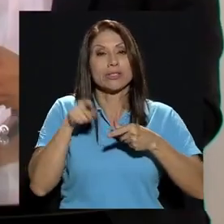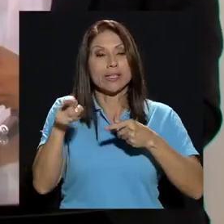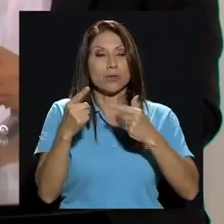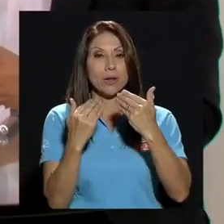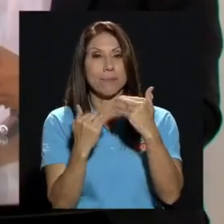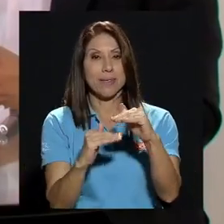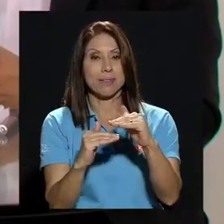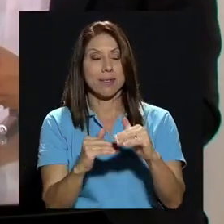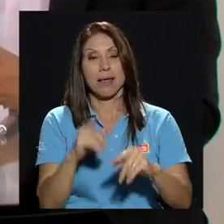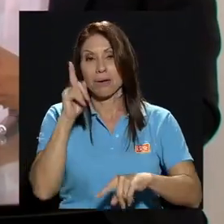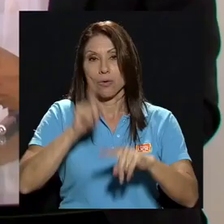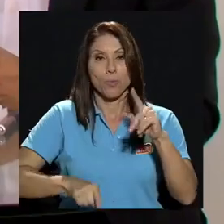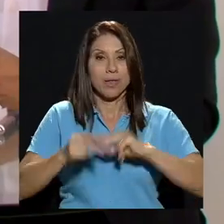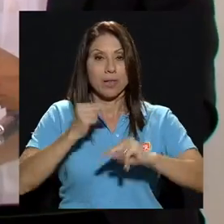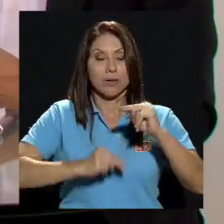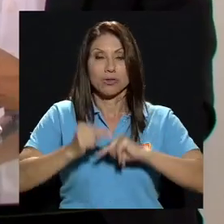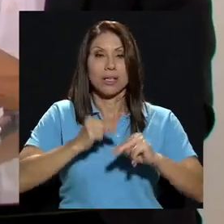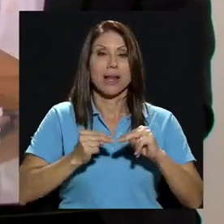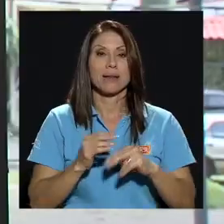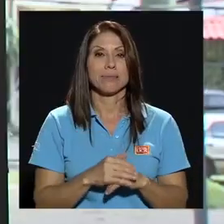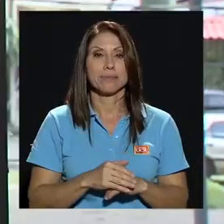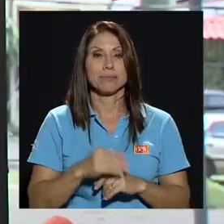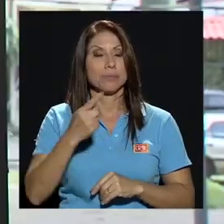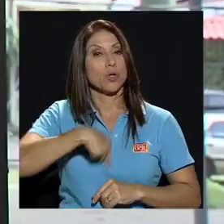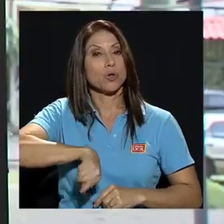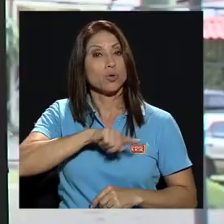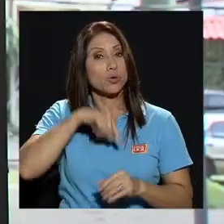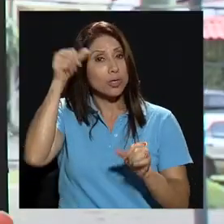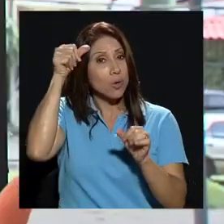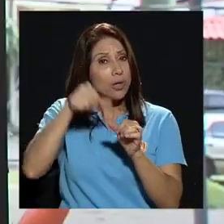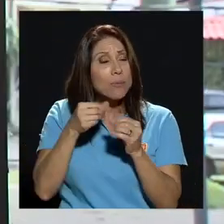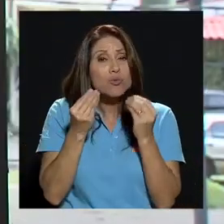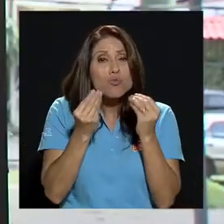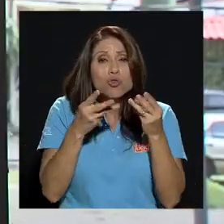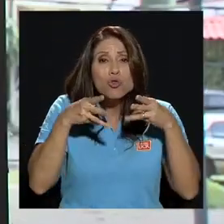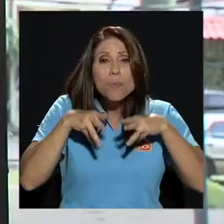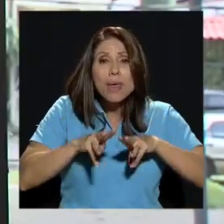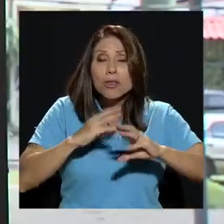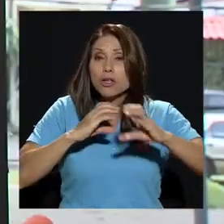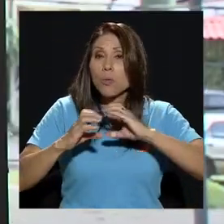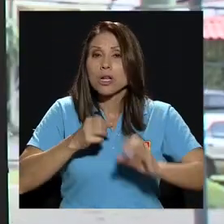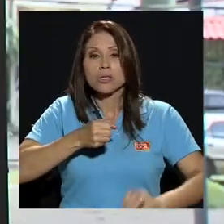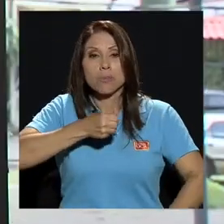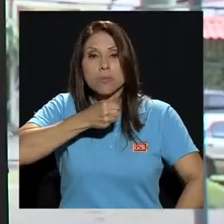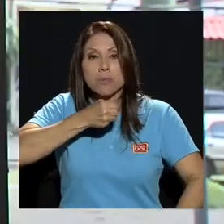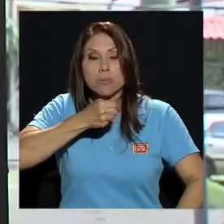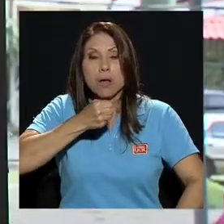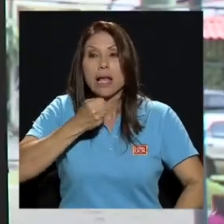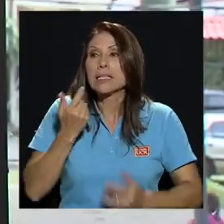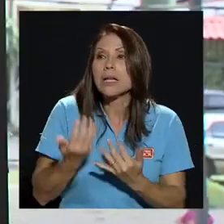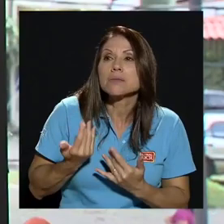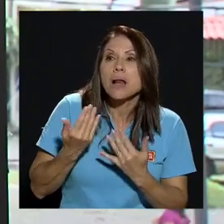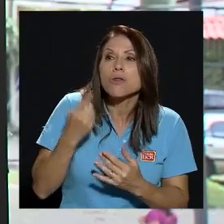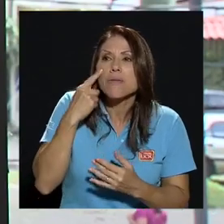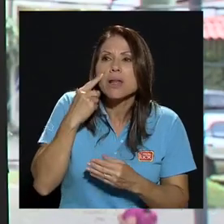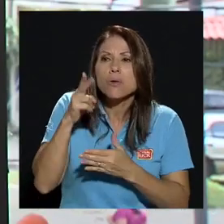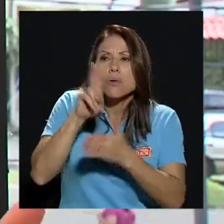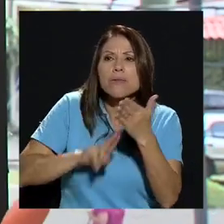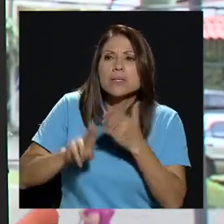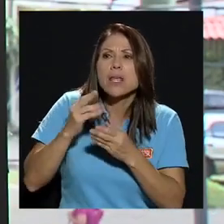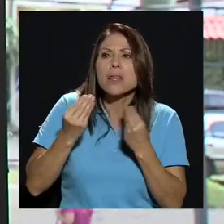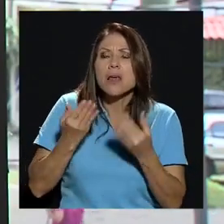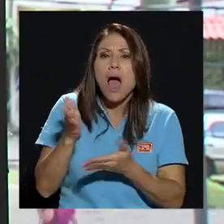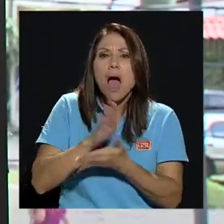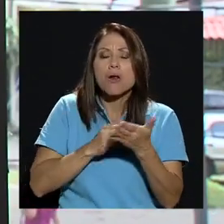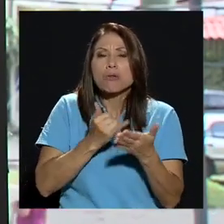si recordamos si recordamos muchos medios informativos están esperando que la universidad tropiece y que etc debería ser un